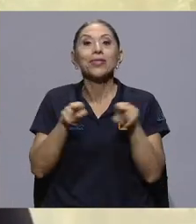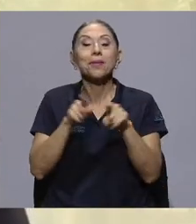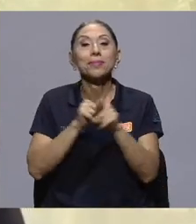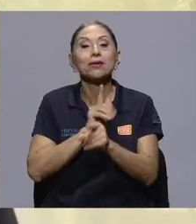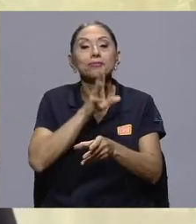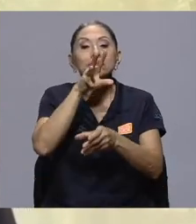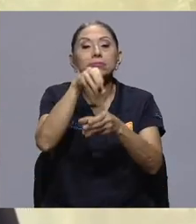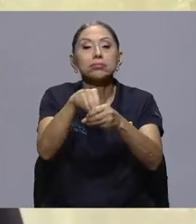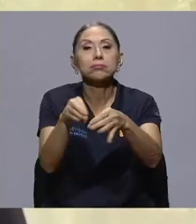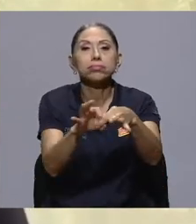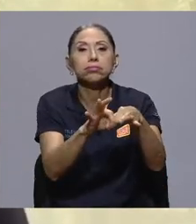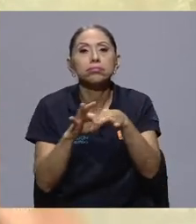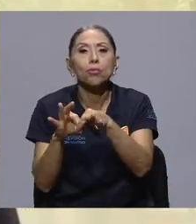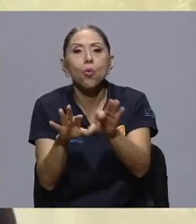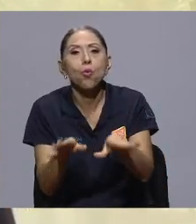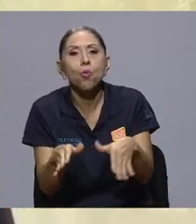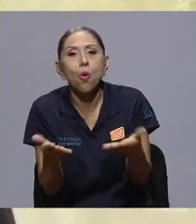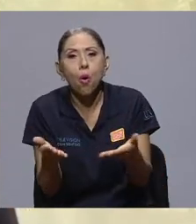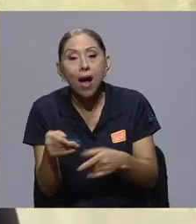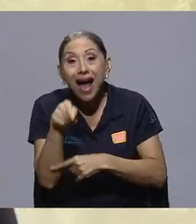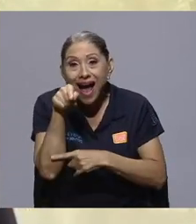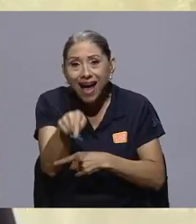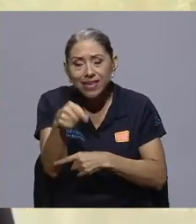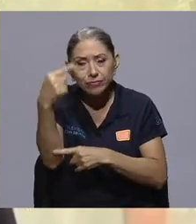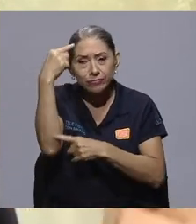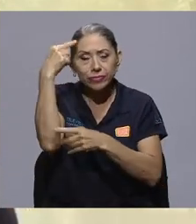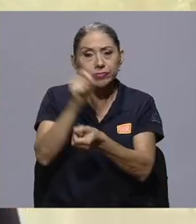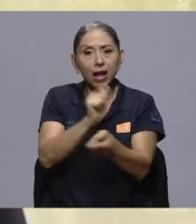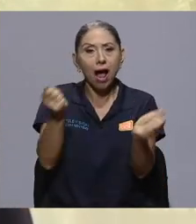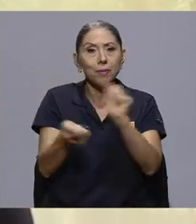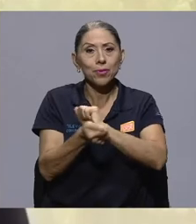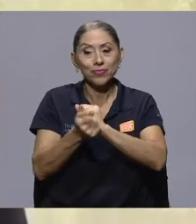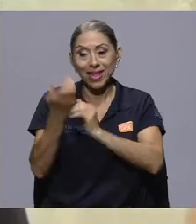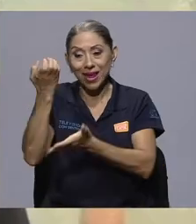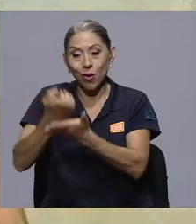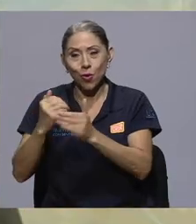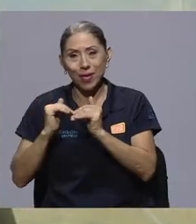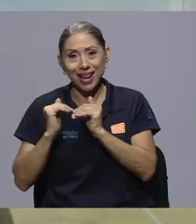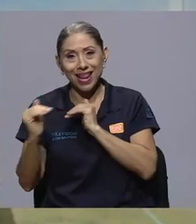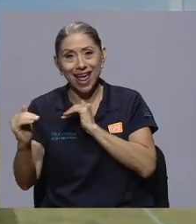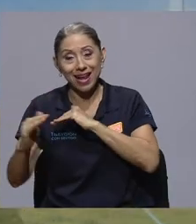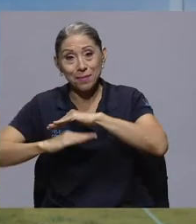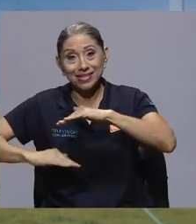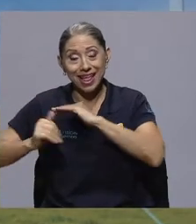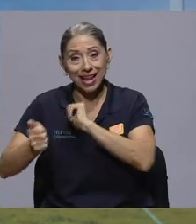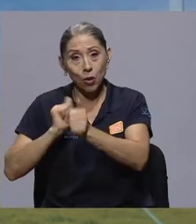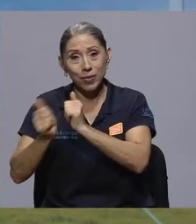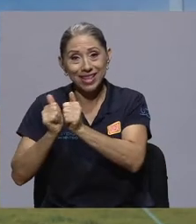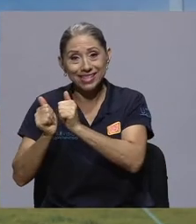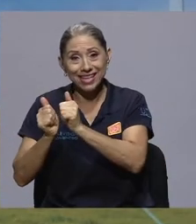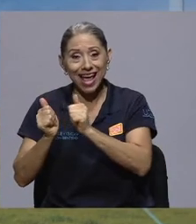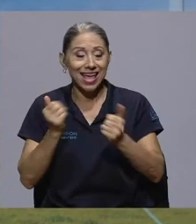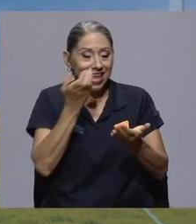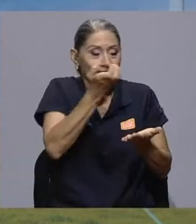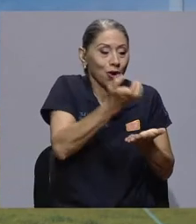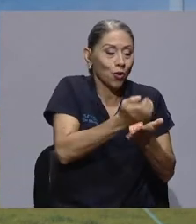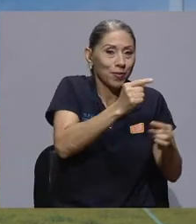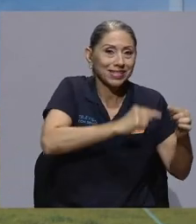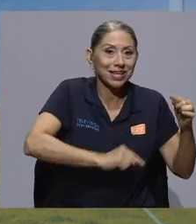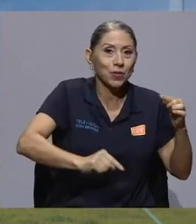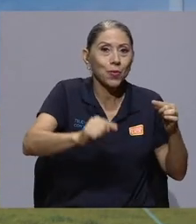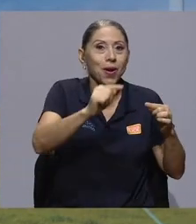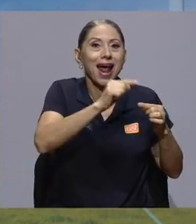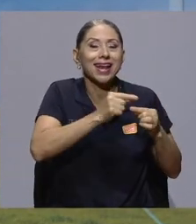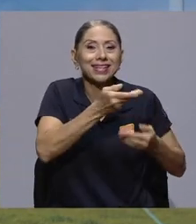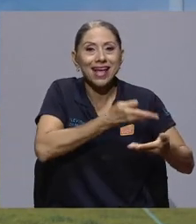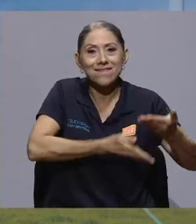y ahí es donde está el tema del cambio de mentalidad de economía lineal basada en la competencia y la economía circular está basada en la